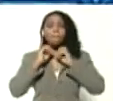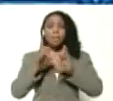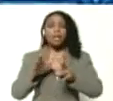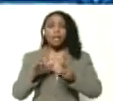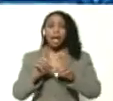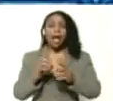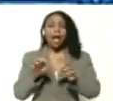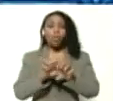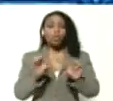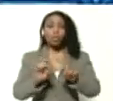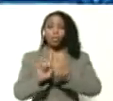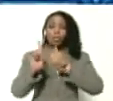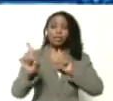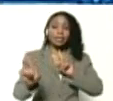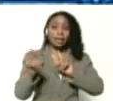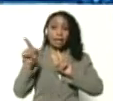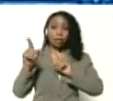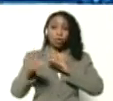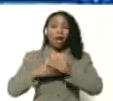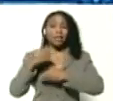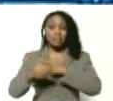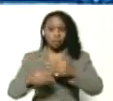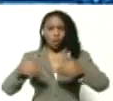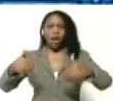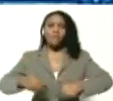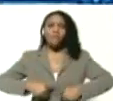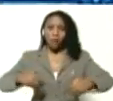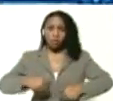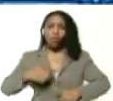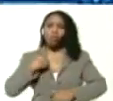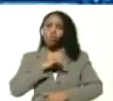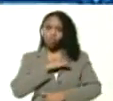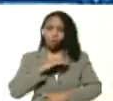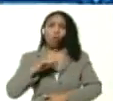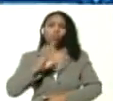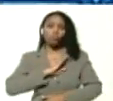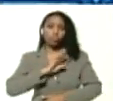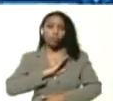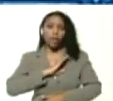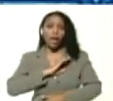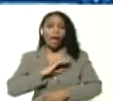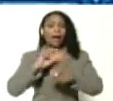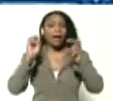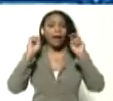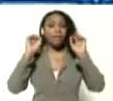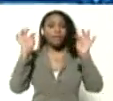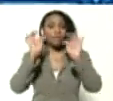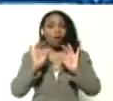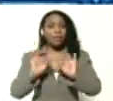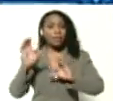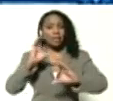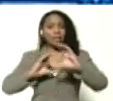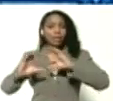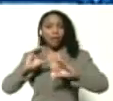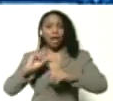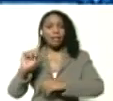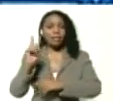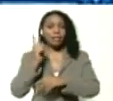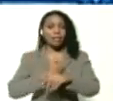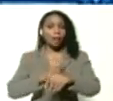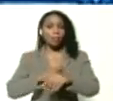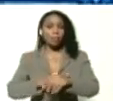distancia y en eso se está haciendo un gran esfuerzo nosotros por ejemplo el reto científico se hizo en el primer periodo